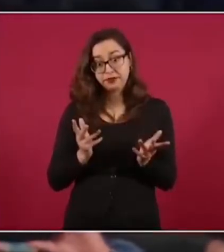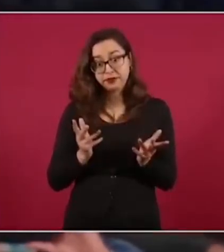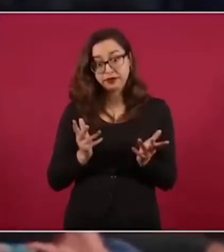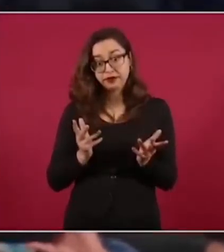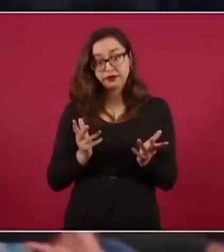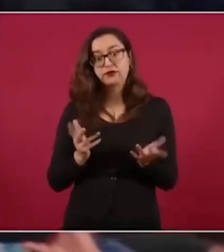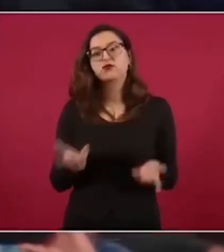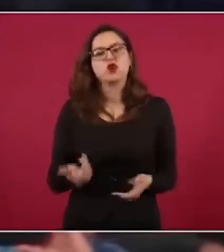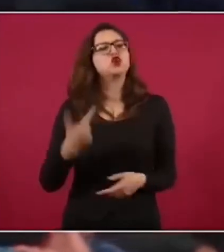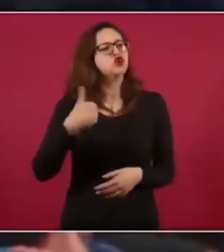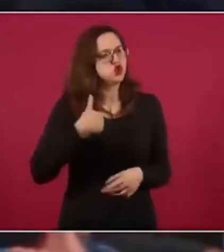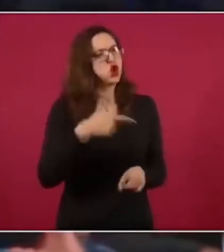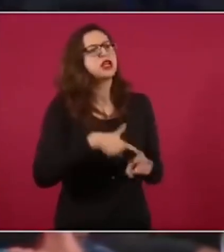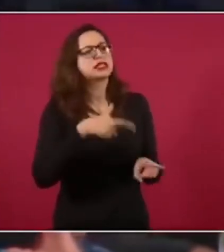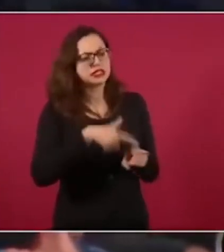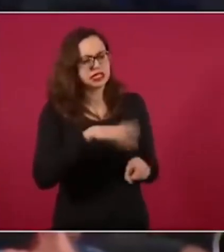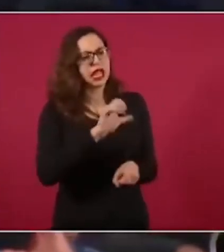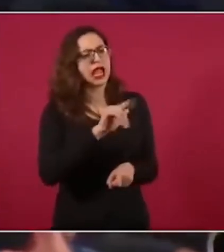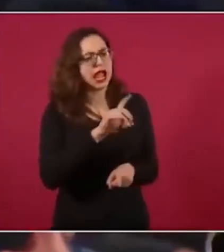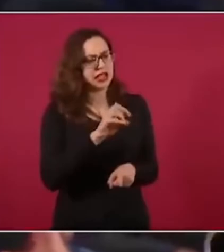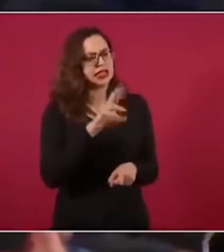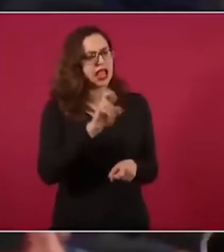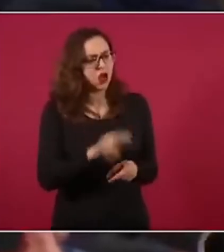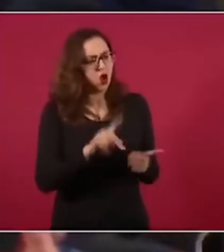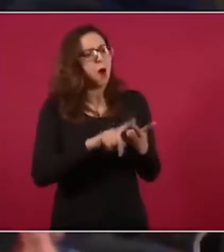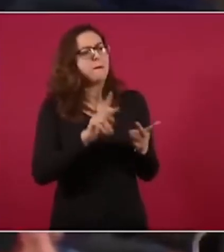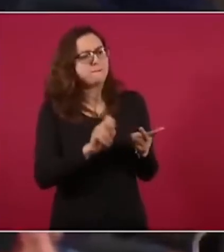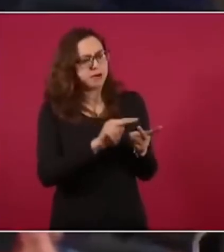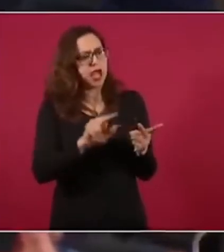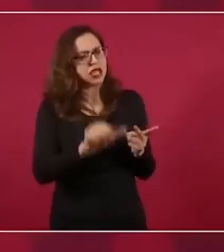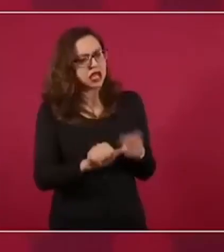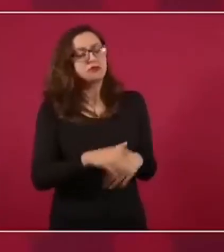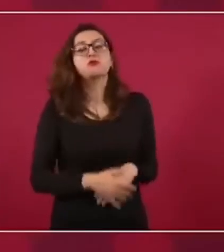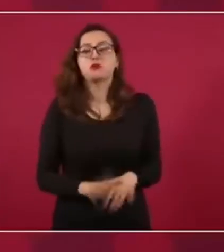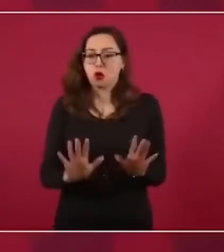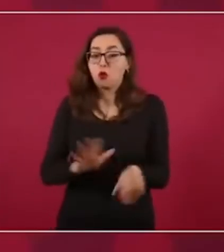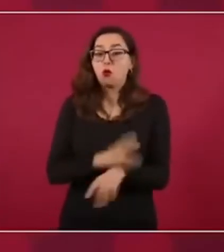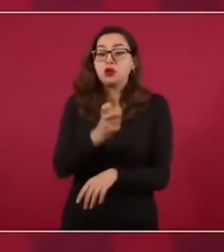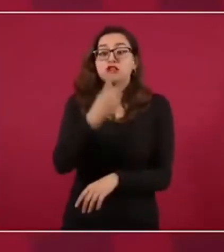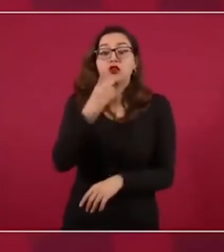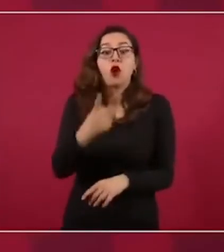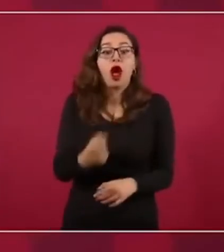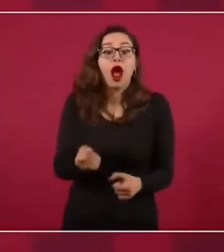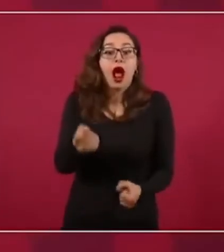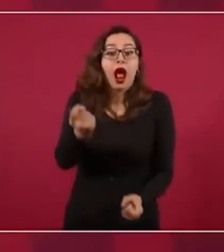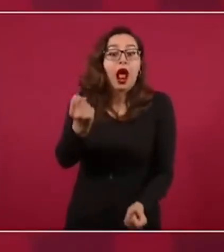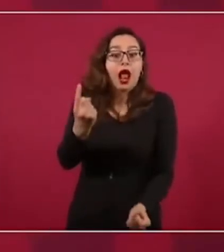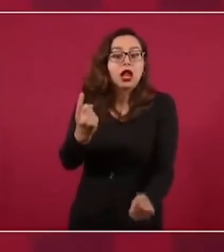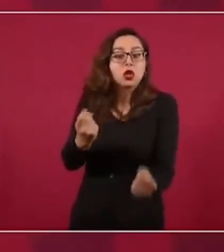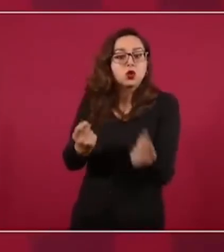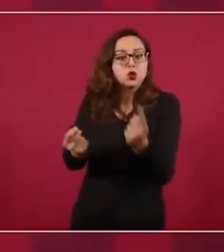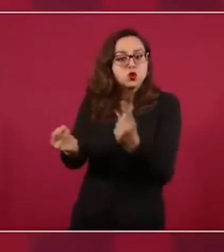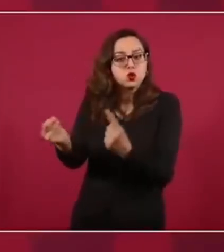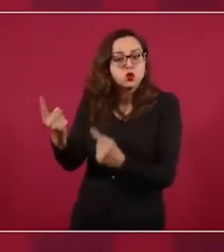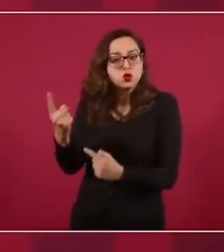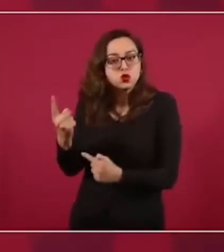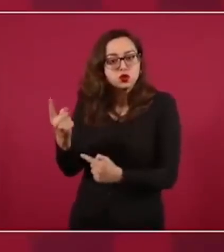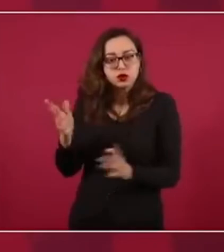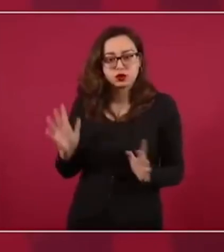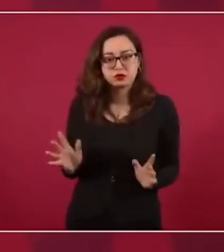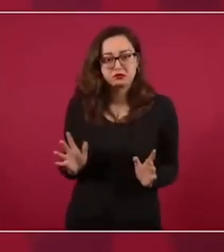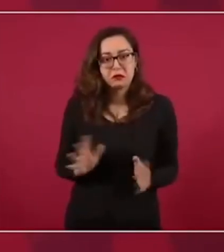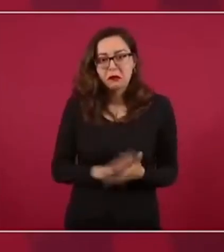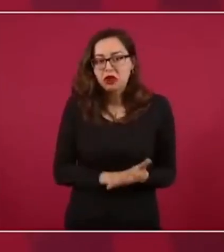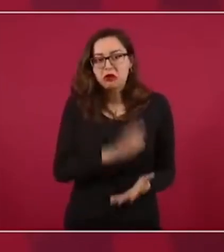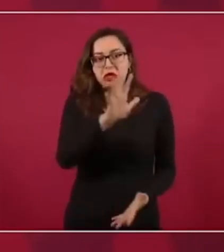Yo critiqué a Calderón, critiqué a Peña Nieto, como muchos otros periodistas. Sí, sí, sí, algunos. Muchos otros. Entonces, estamos haciendo